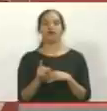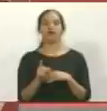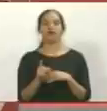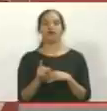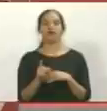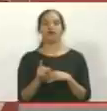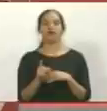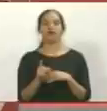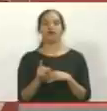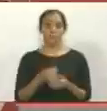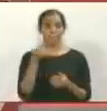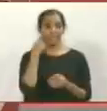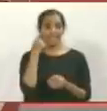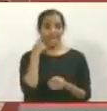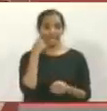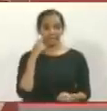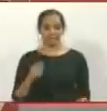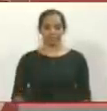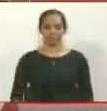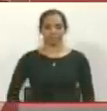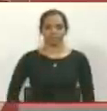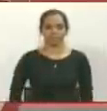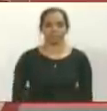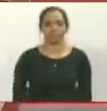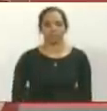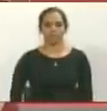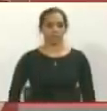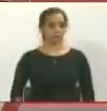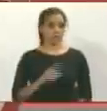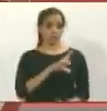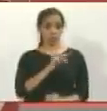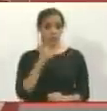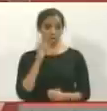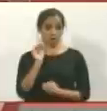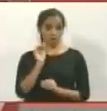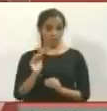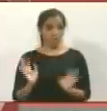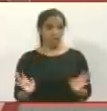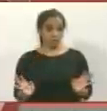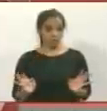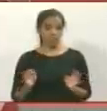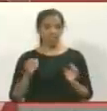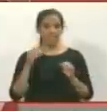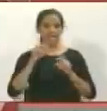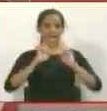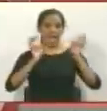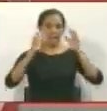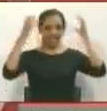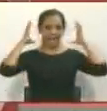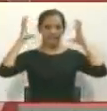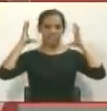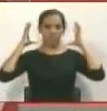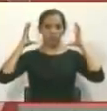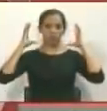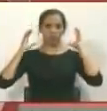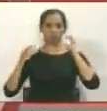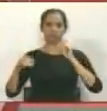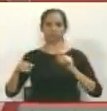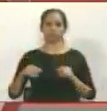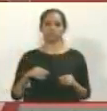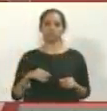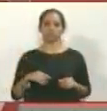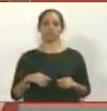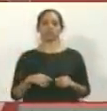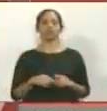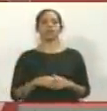positivo, pendiente, pendiente, no digan que no lo dije, alias Cabezón, se llama, el cristiano se llama